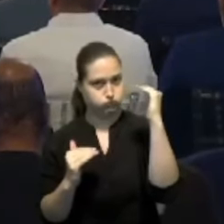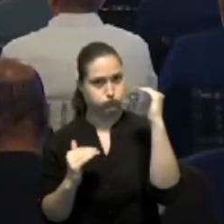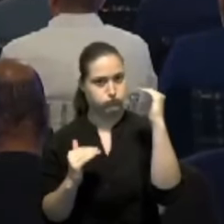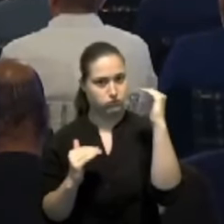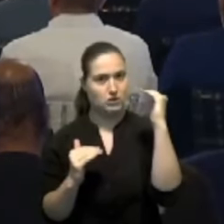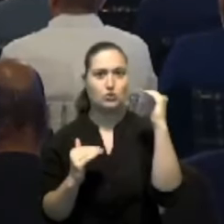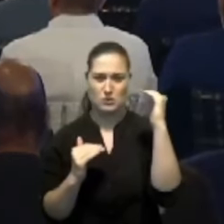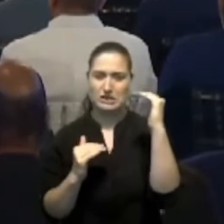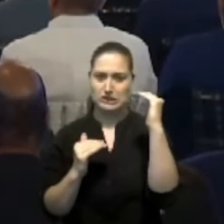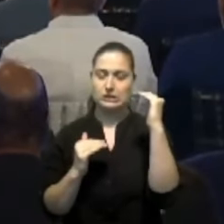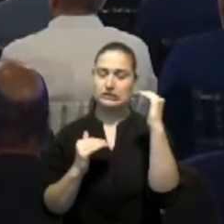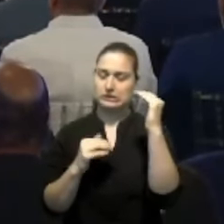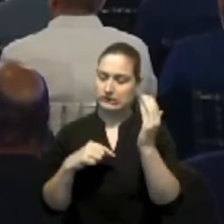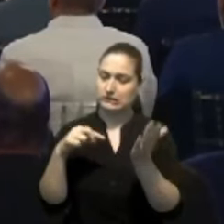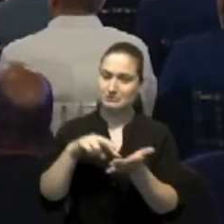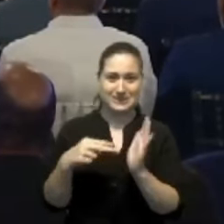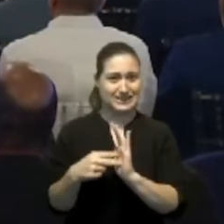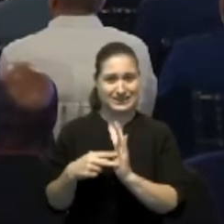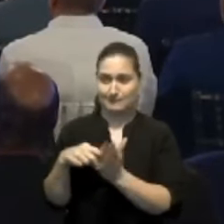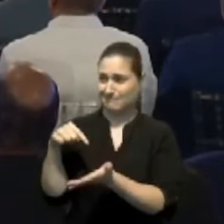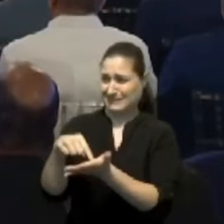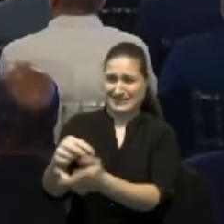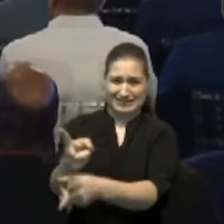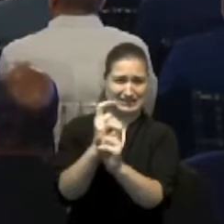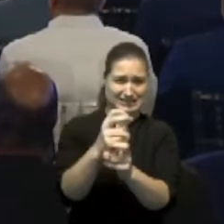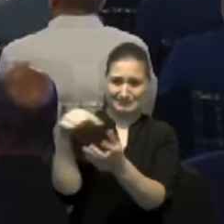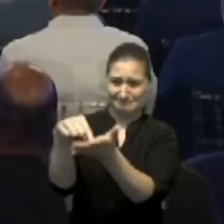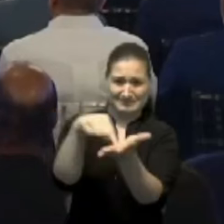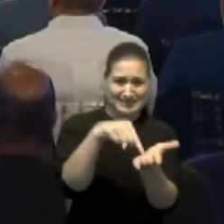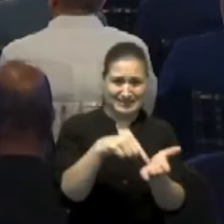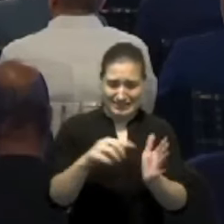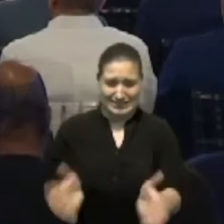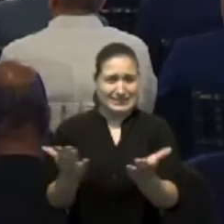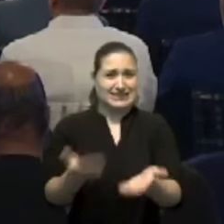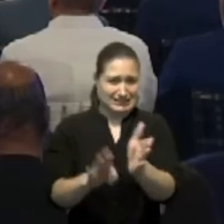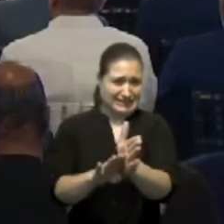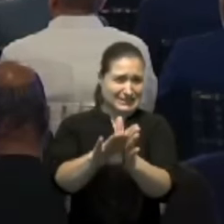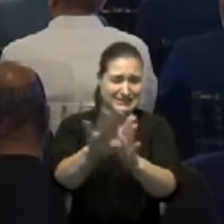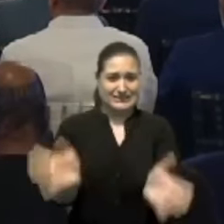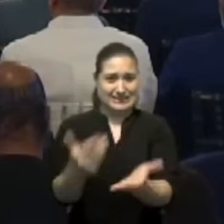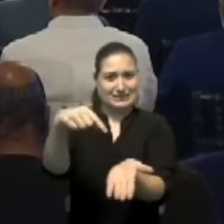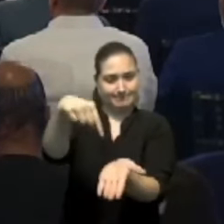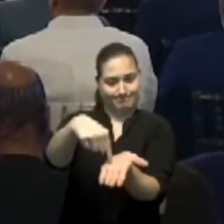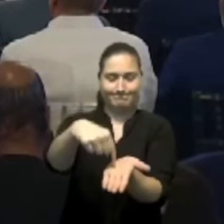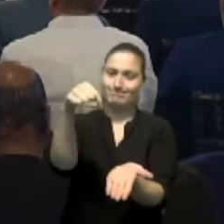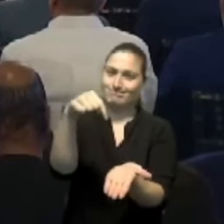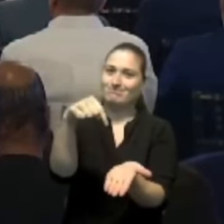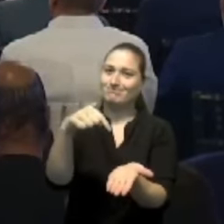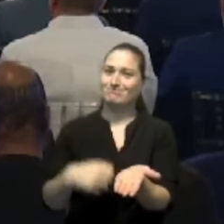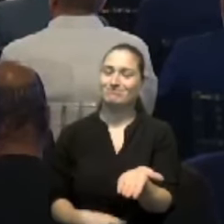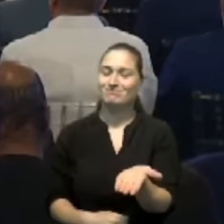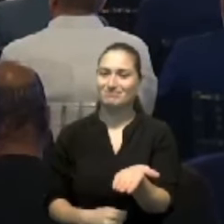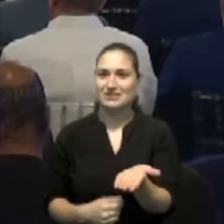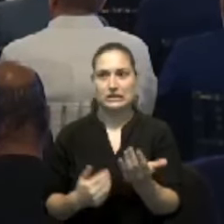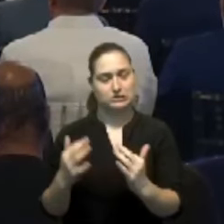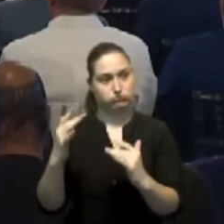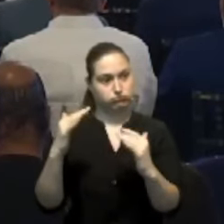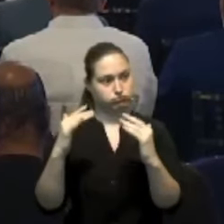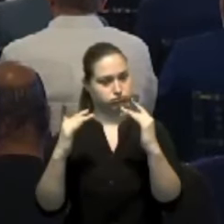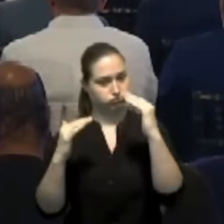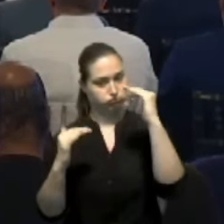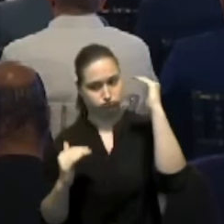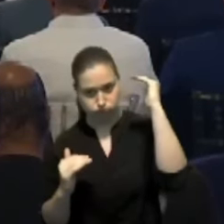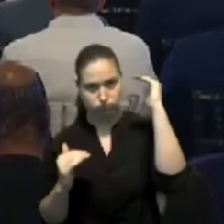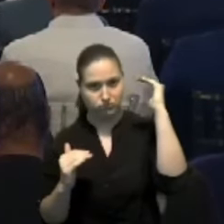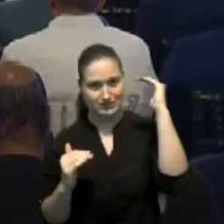contratación de deuda para financiar el desarrollo. Ese desequilibrio, me parece que todos los que